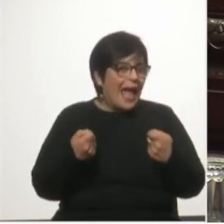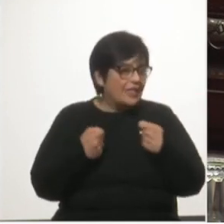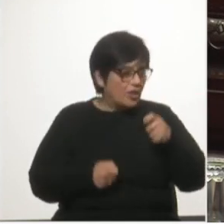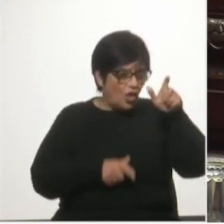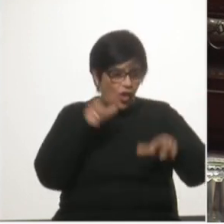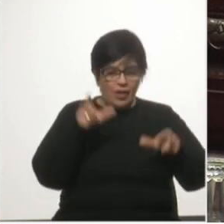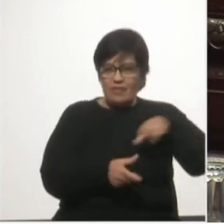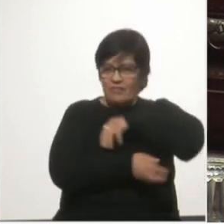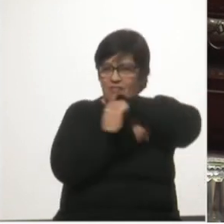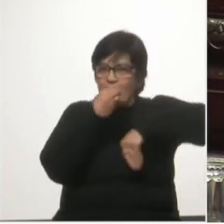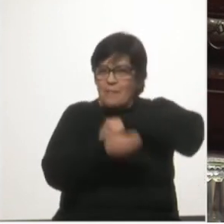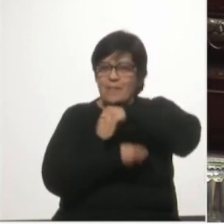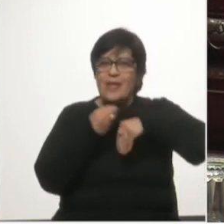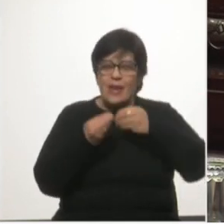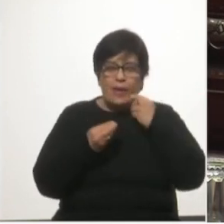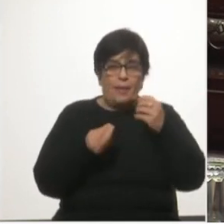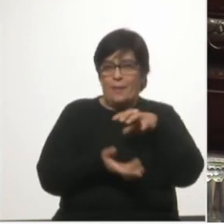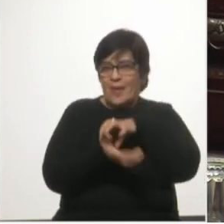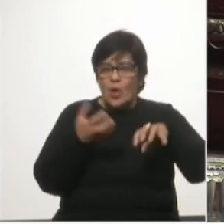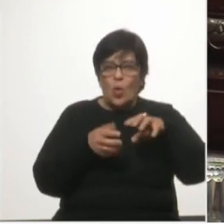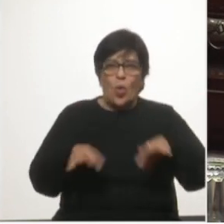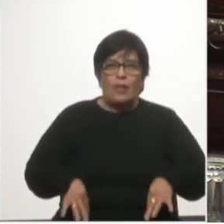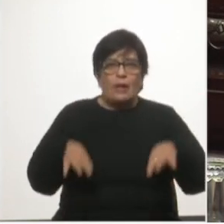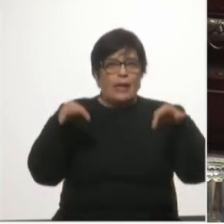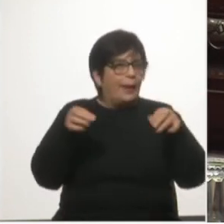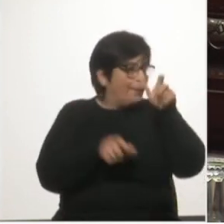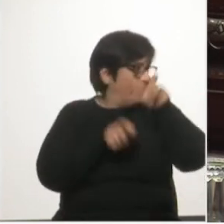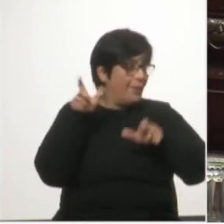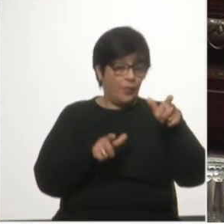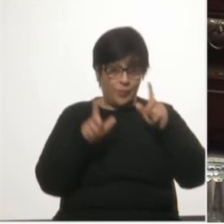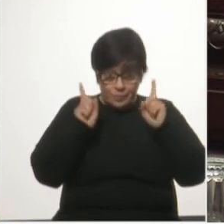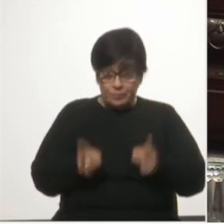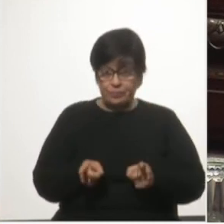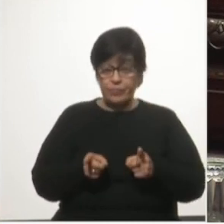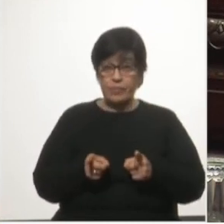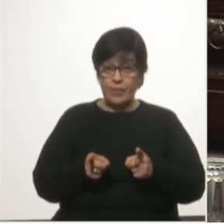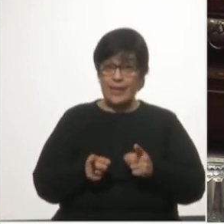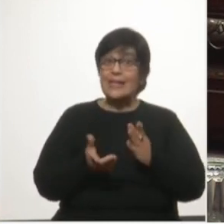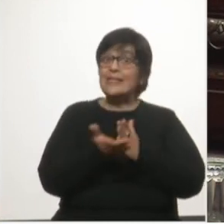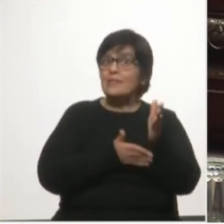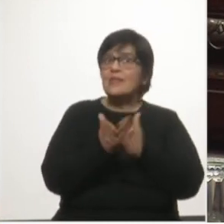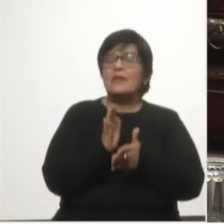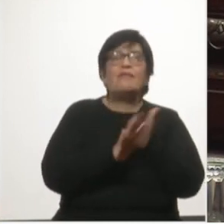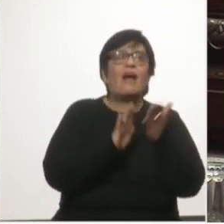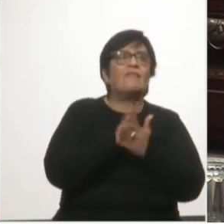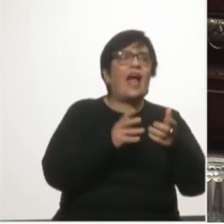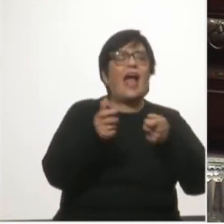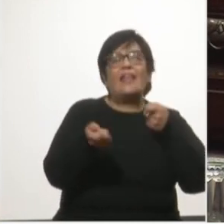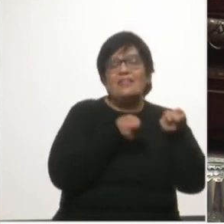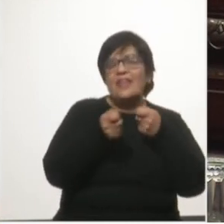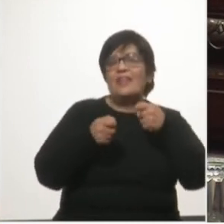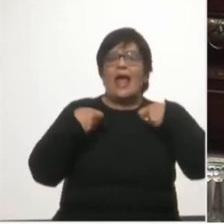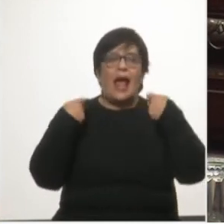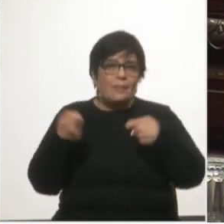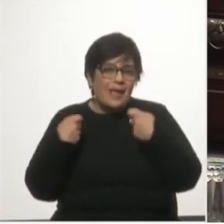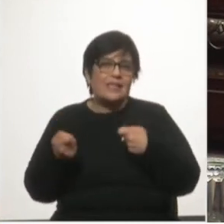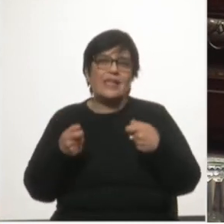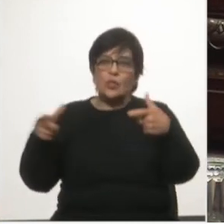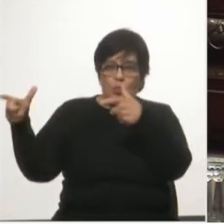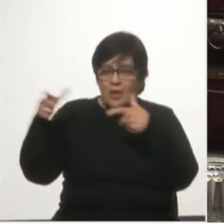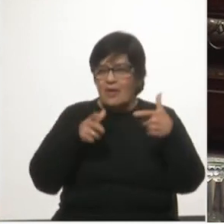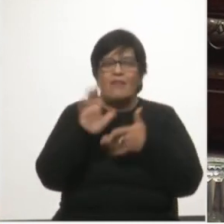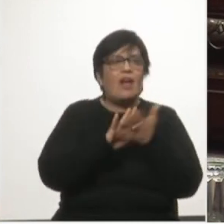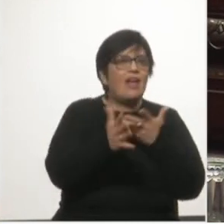sobre el bolsillo de todos los uruguayos y las uruguayas. Cada vez que uno compre en la tienda, en el almacén, en el supermercado,